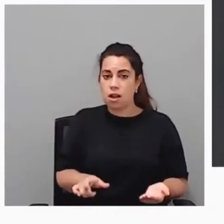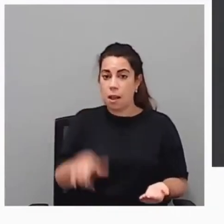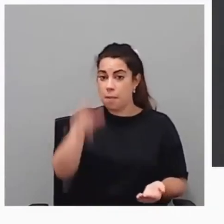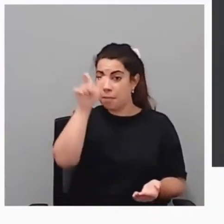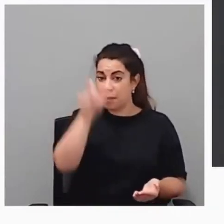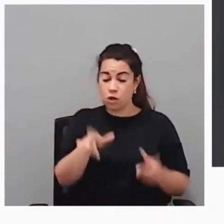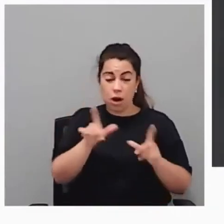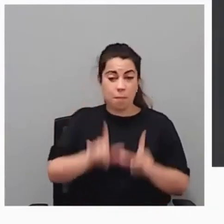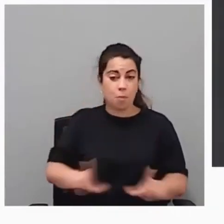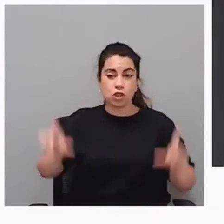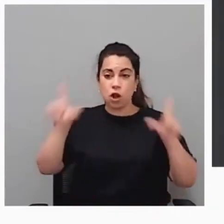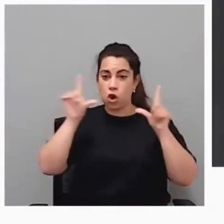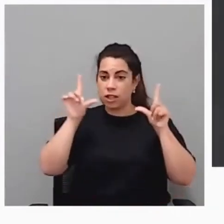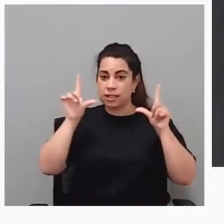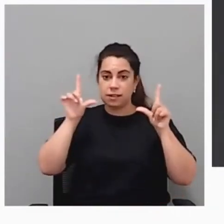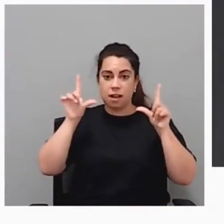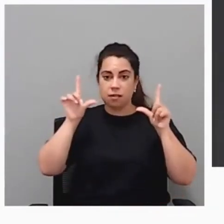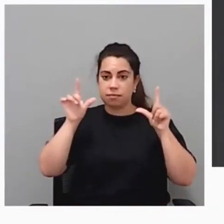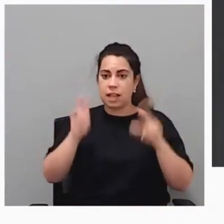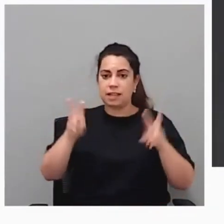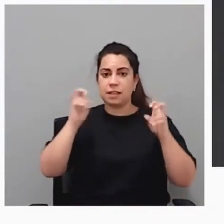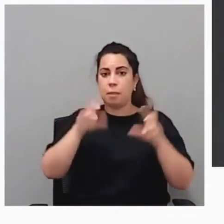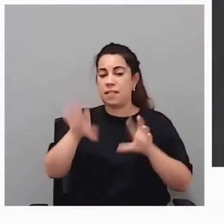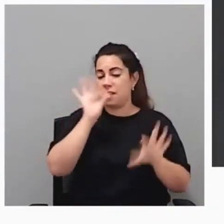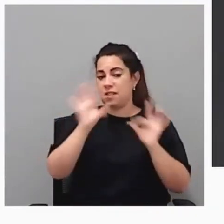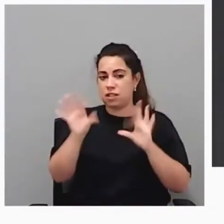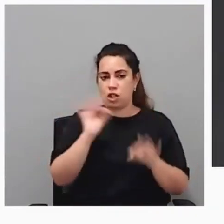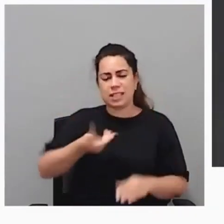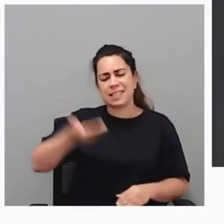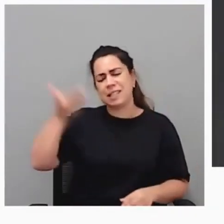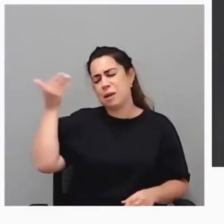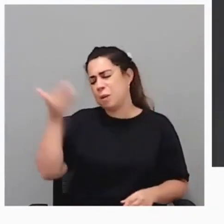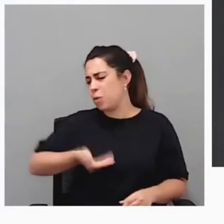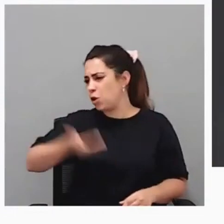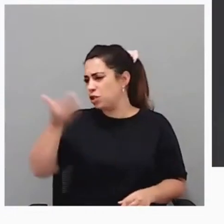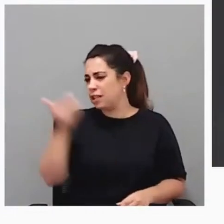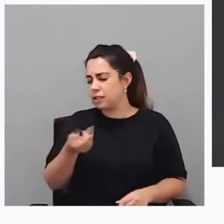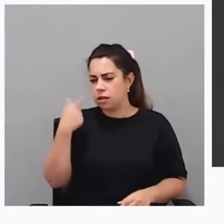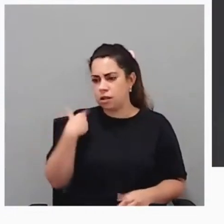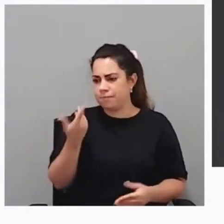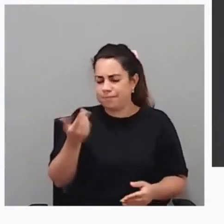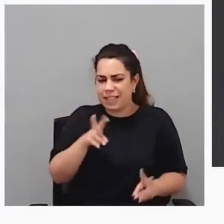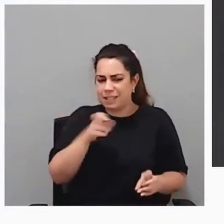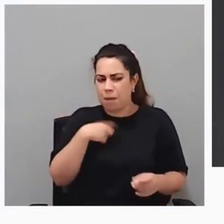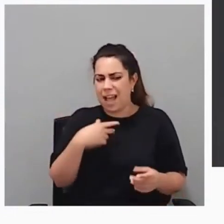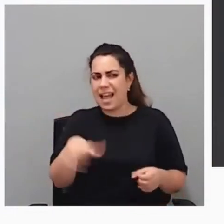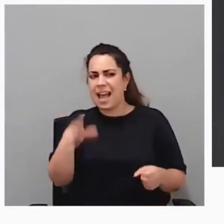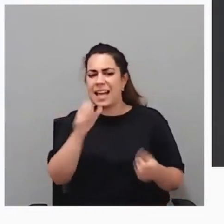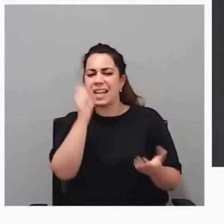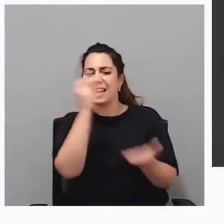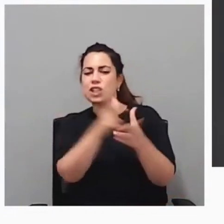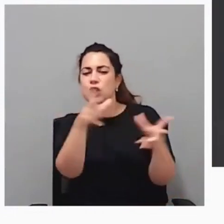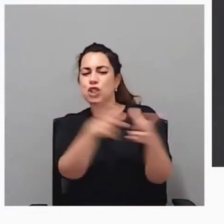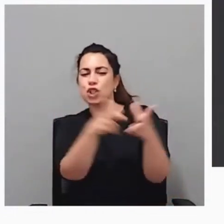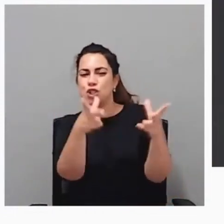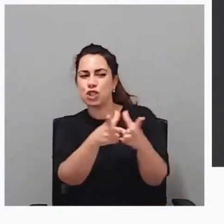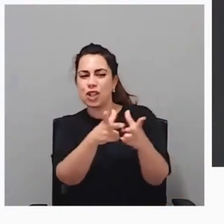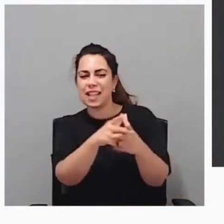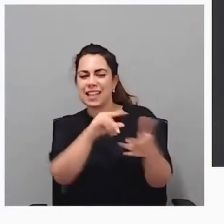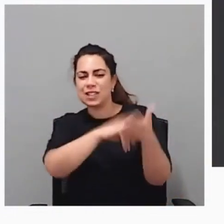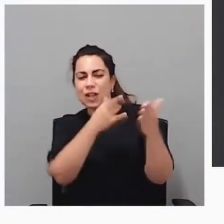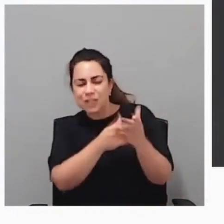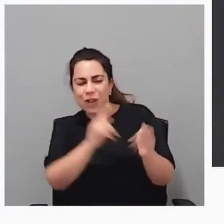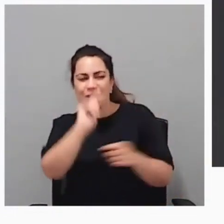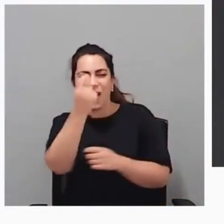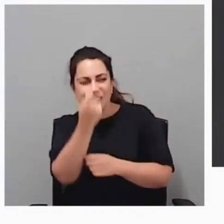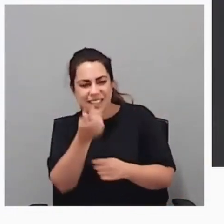decisiones. Es imprescindible. O sea, no entendemos el poder dar respuesta a los nuevos retos sociales si no es estando con la